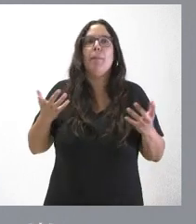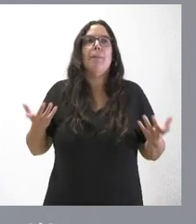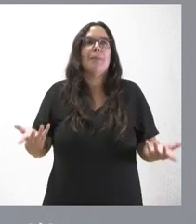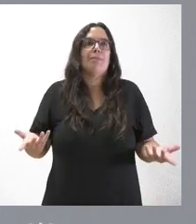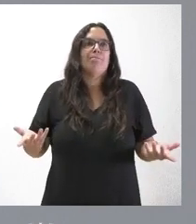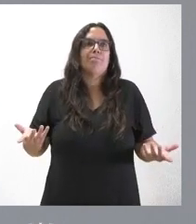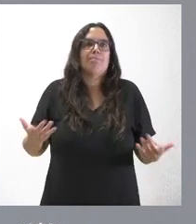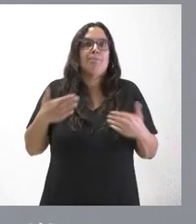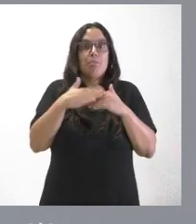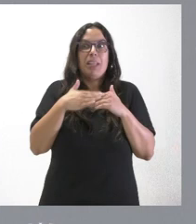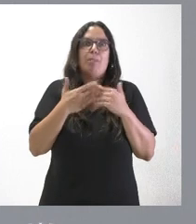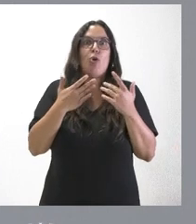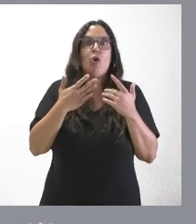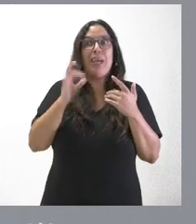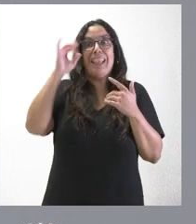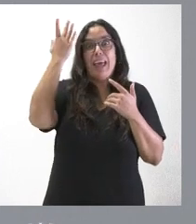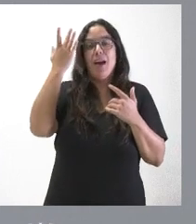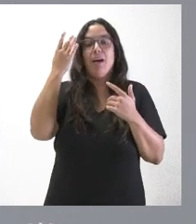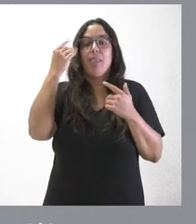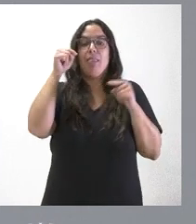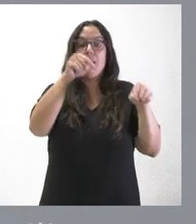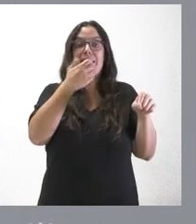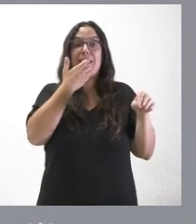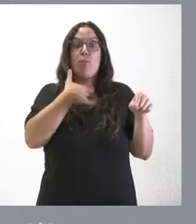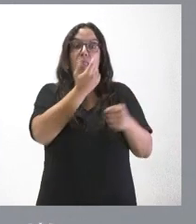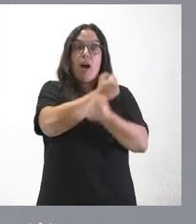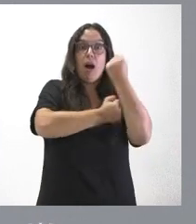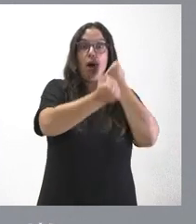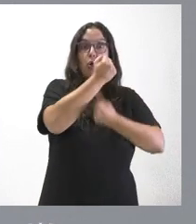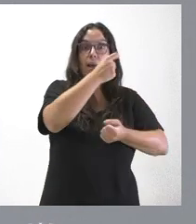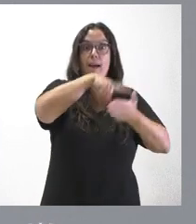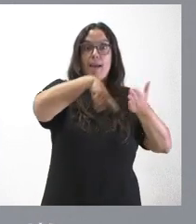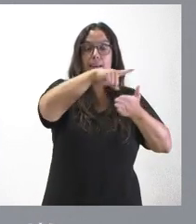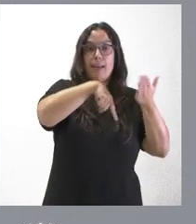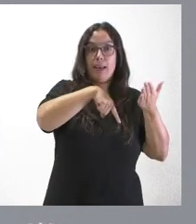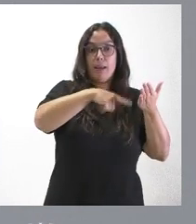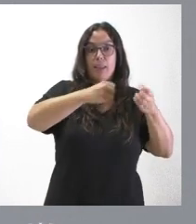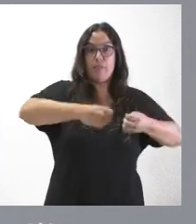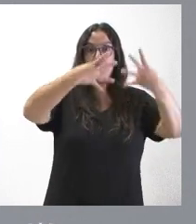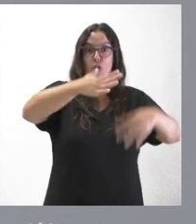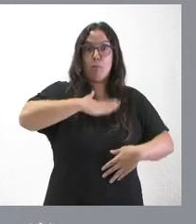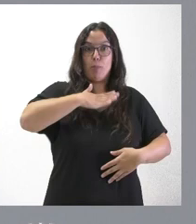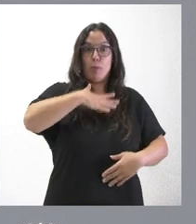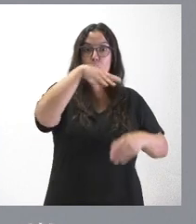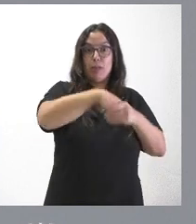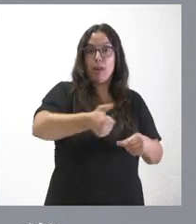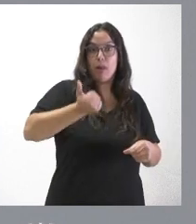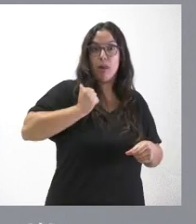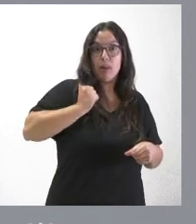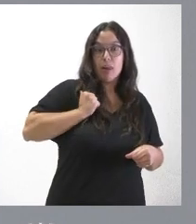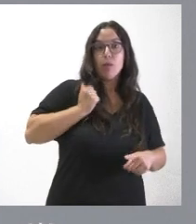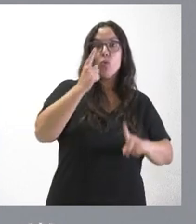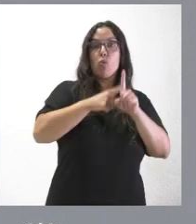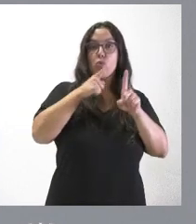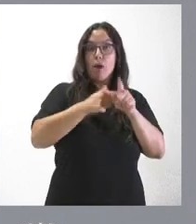como principio básico, esta idea de que si podemos ahorrar en alquileres yendo a edificios propios y podemos utilizarlos en mayor